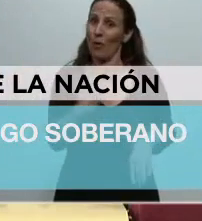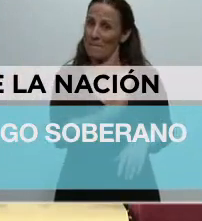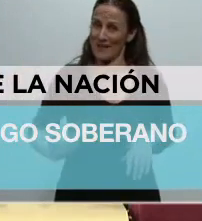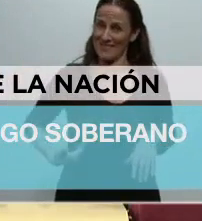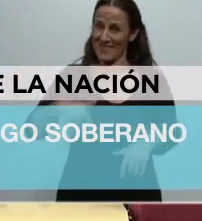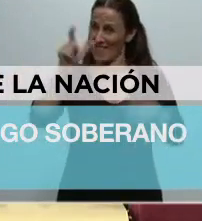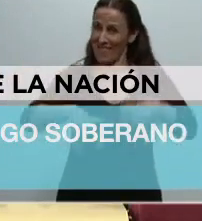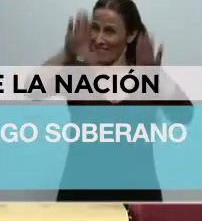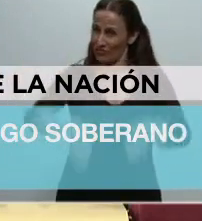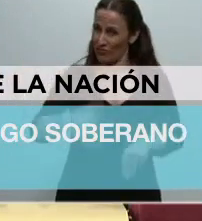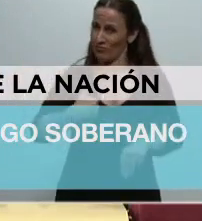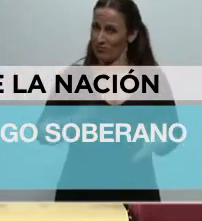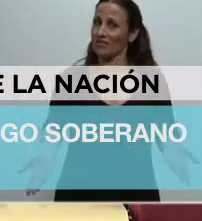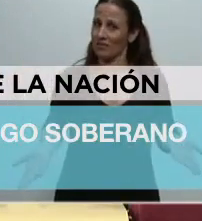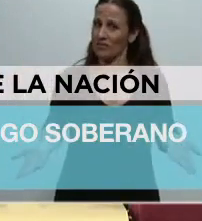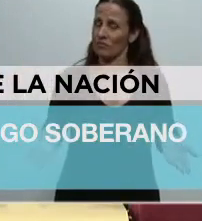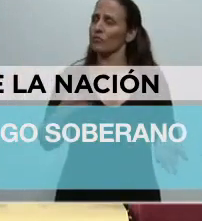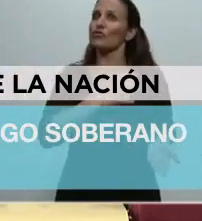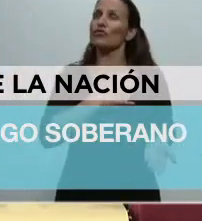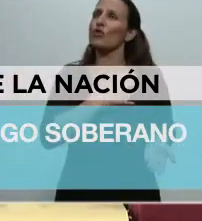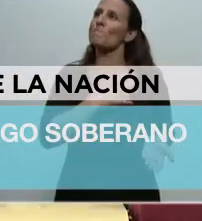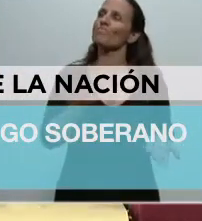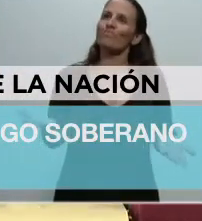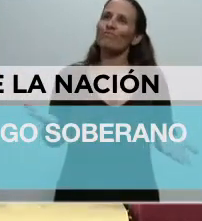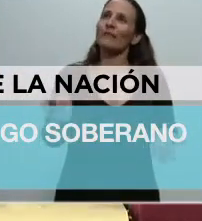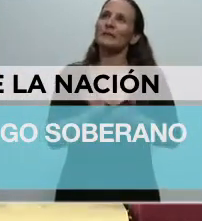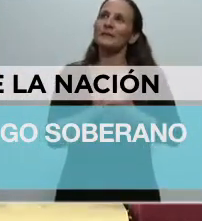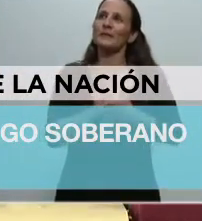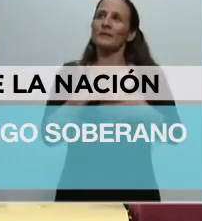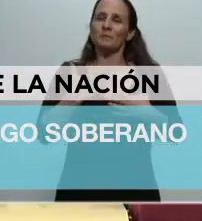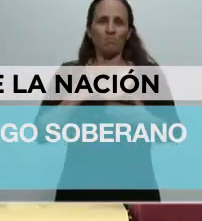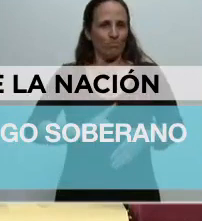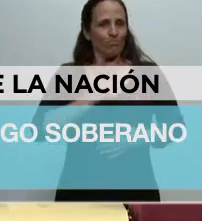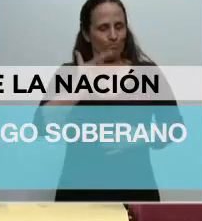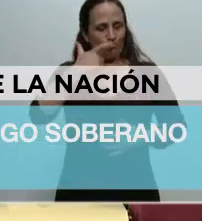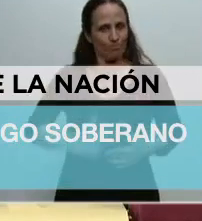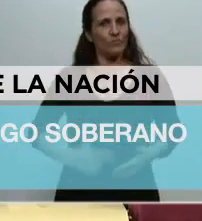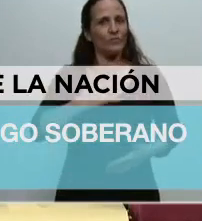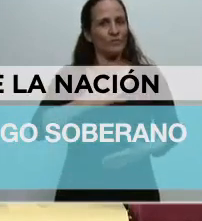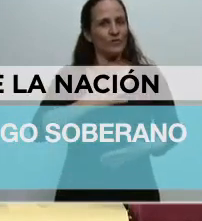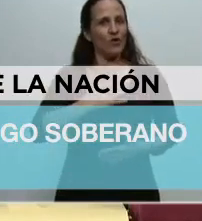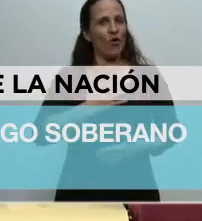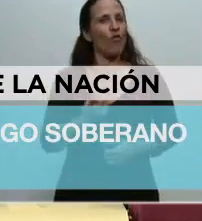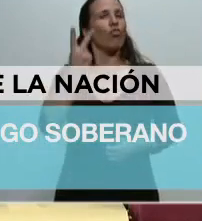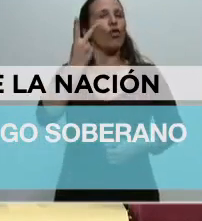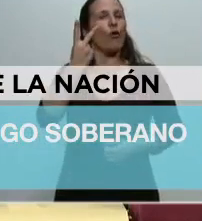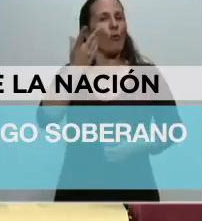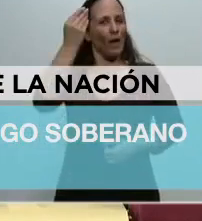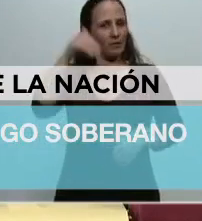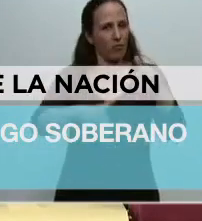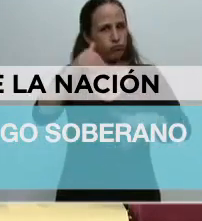inmenso y nunca tal vez soñado honor de ser electa dos veces